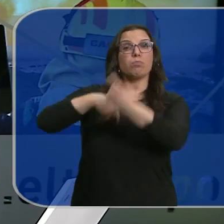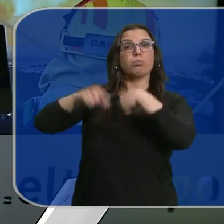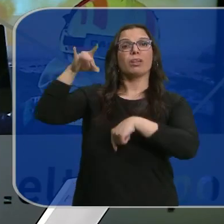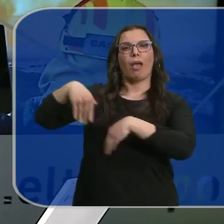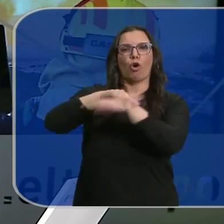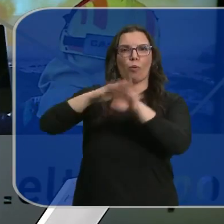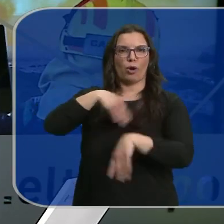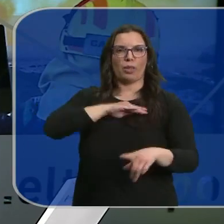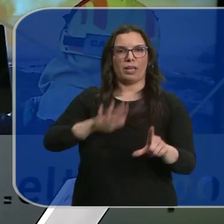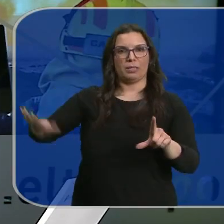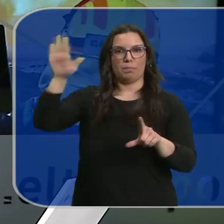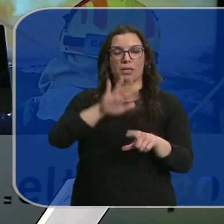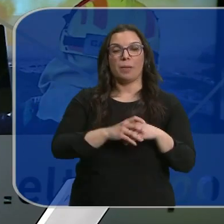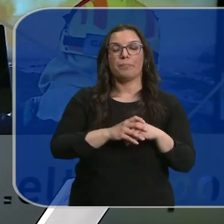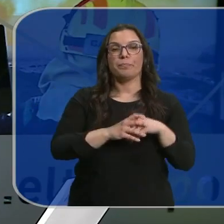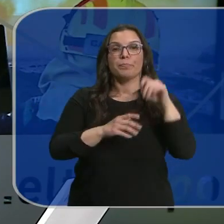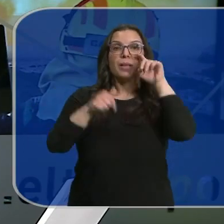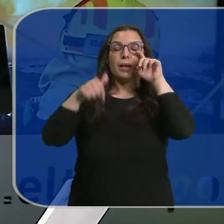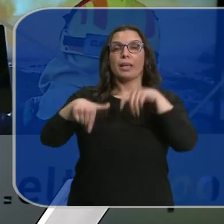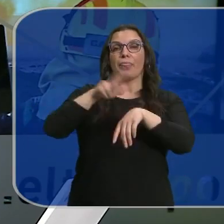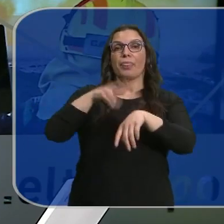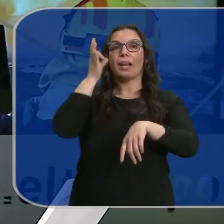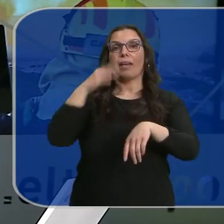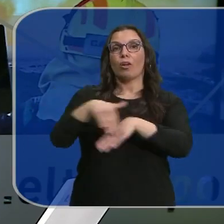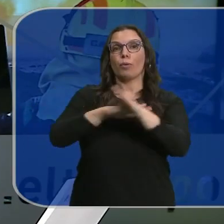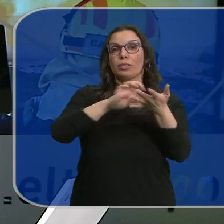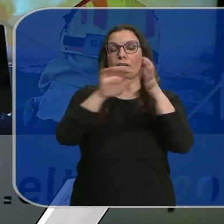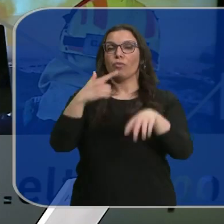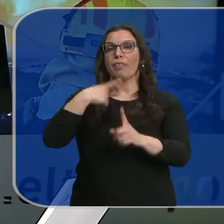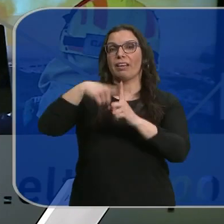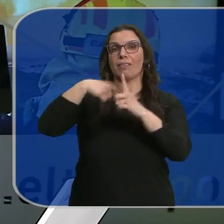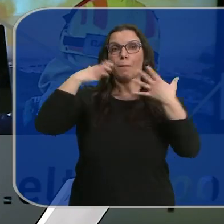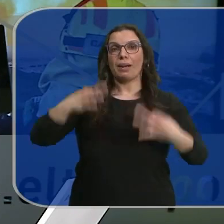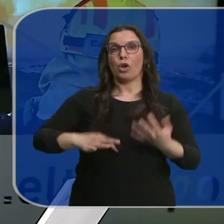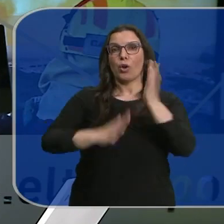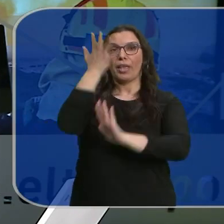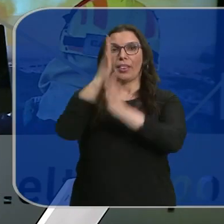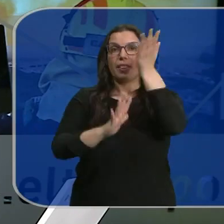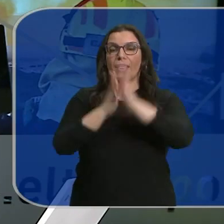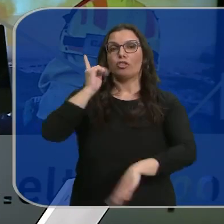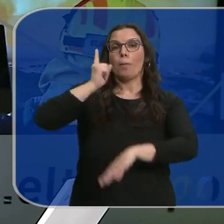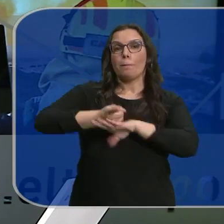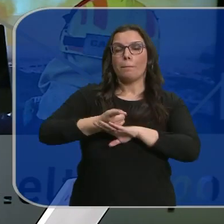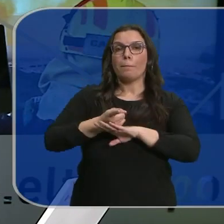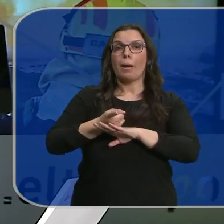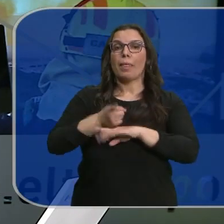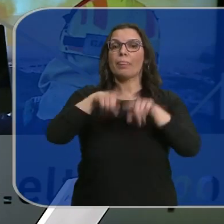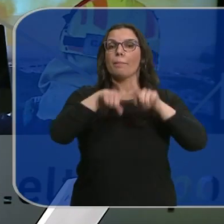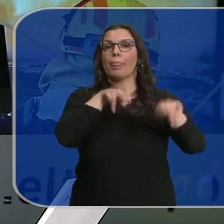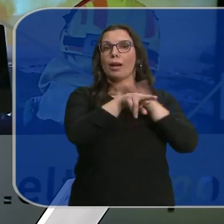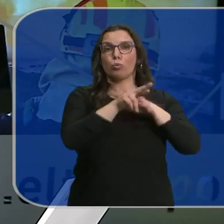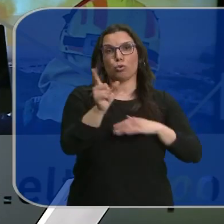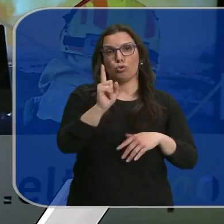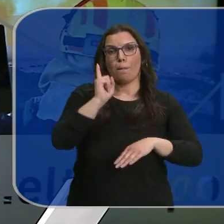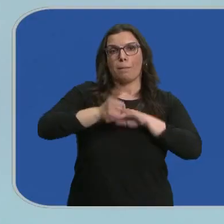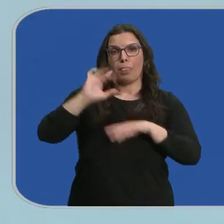del Gobierno central. Desde el Ejecutivo su delegada en Castilla y León incide en que el nivel de riesgo de incendios no se puede marcar por los medios de los que se dispone.